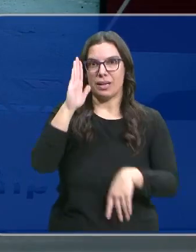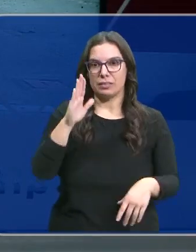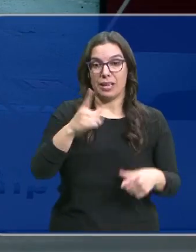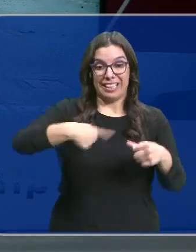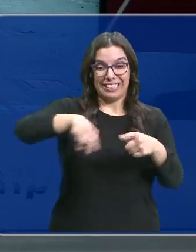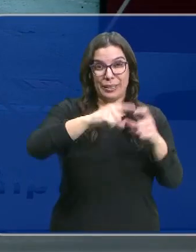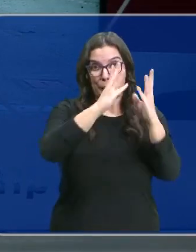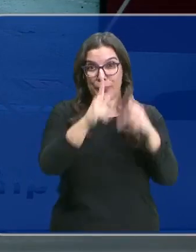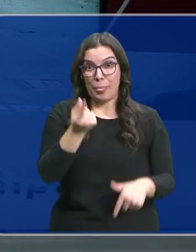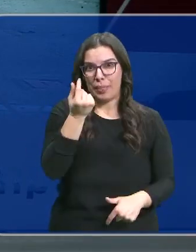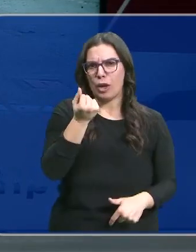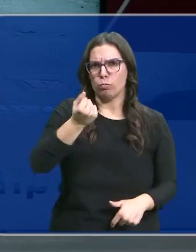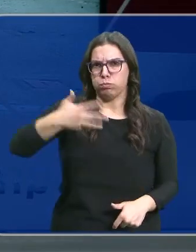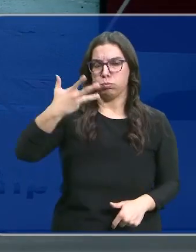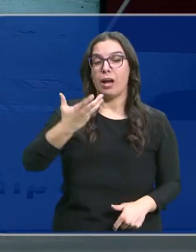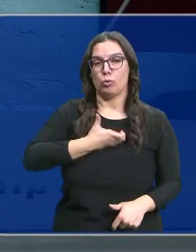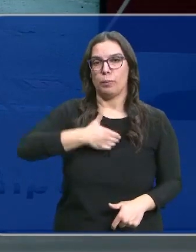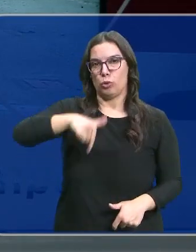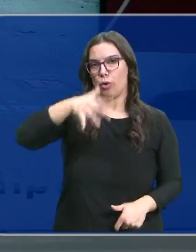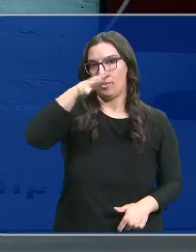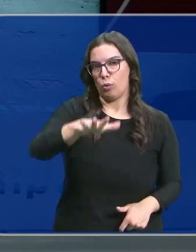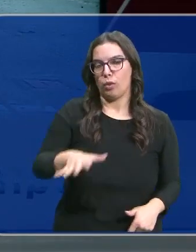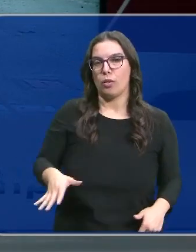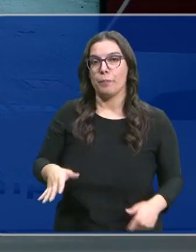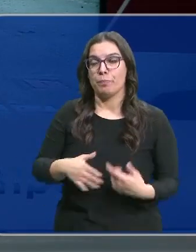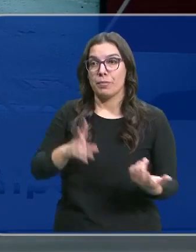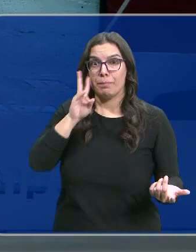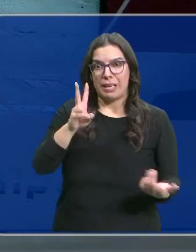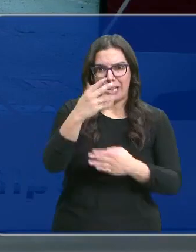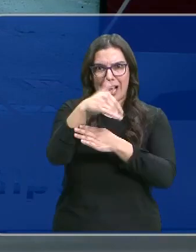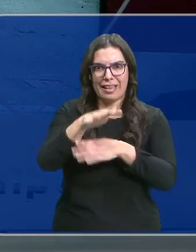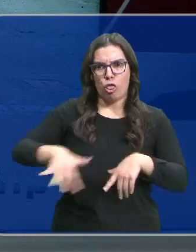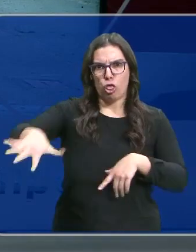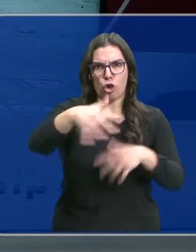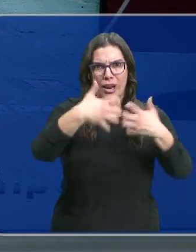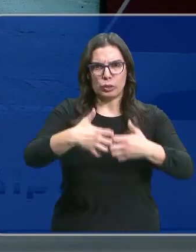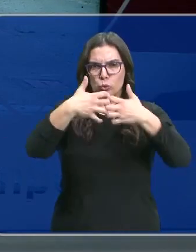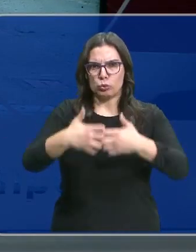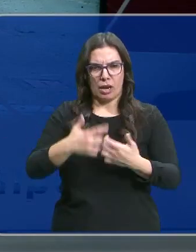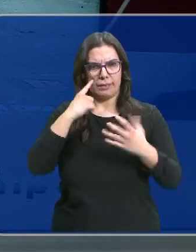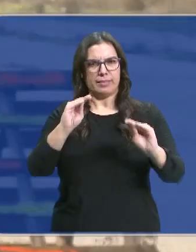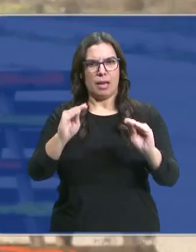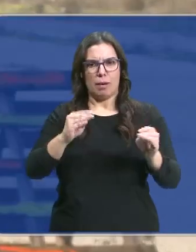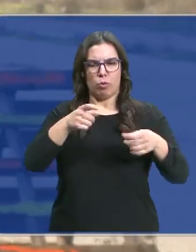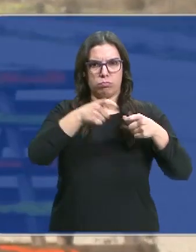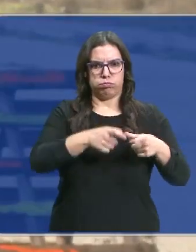robo son muy elevados y el ayuntamiento ha puesto hoy la denuncia. Marina García, el panorama de las calles de esta zona industrial llama la atención.